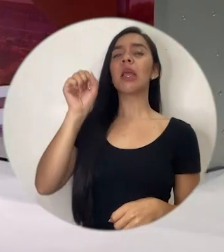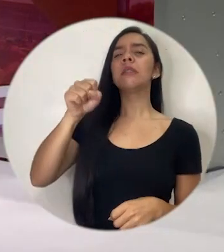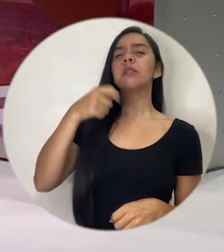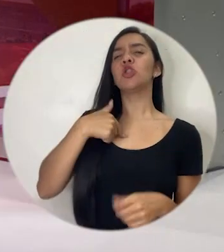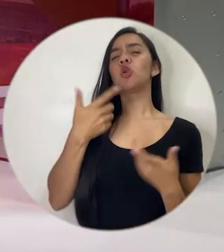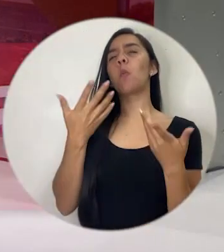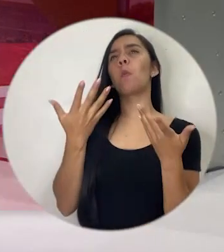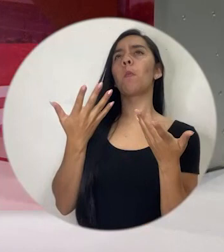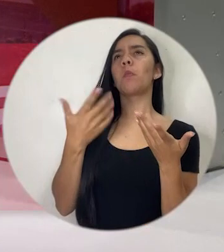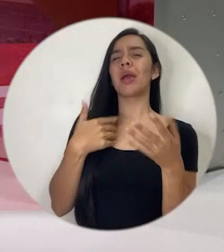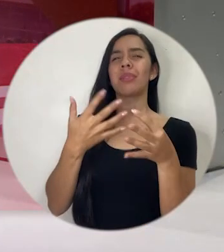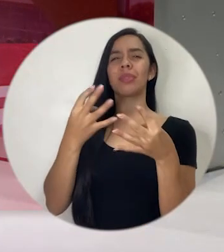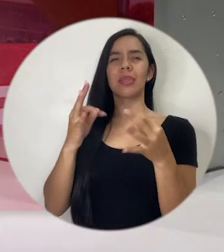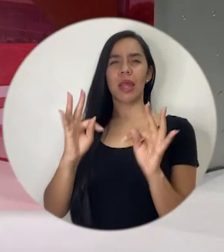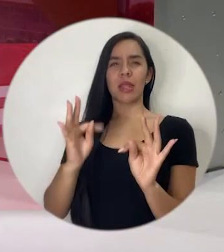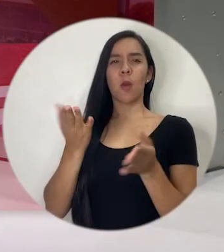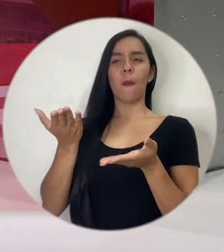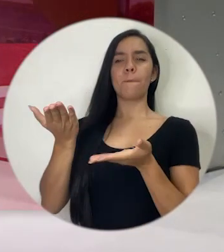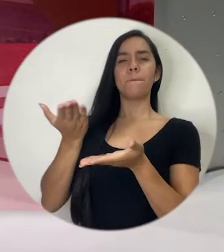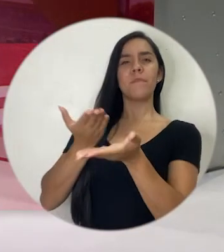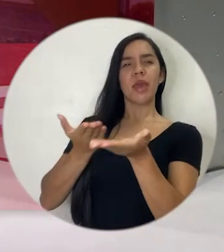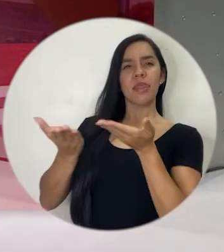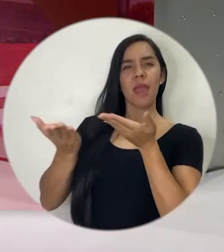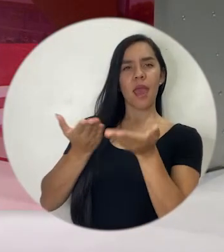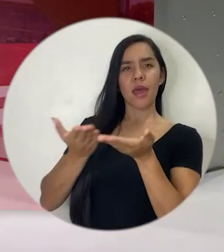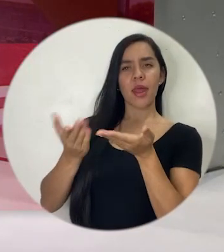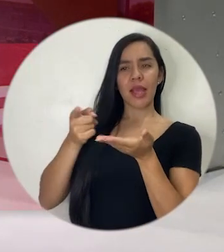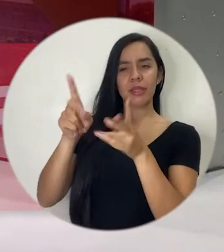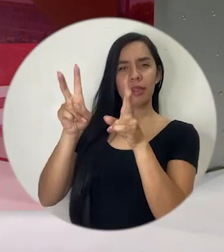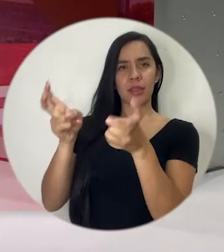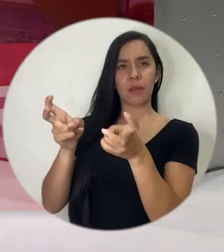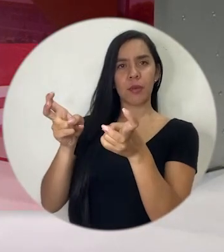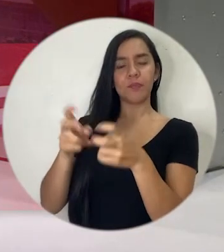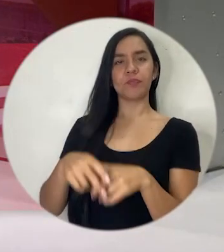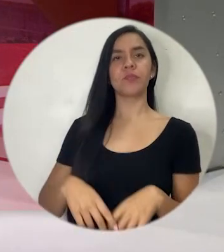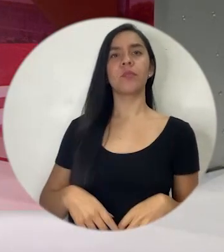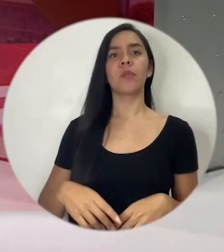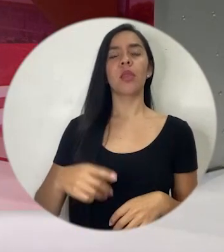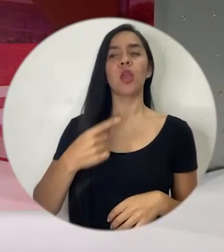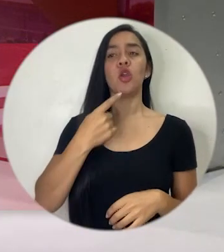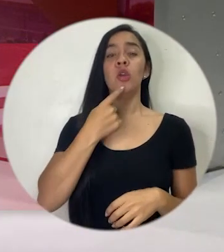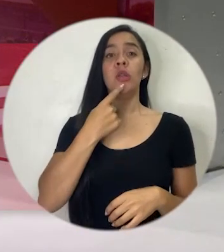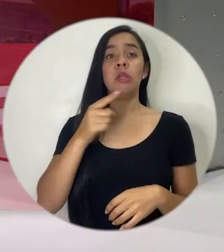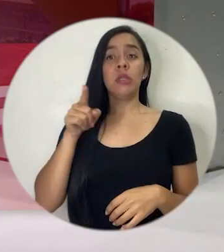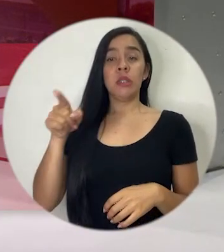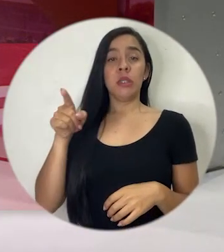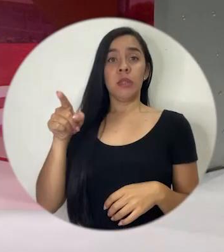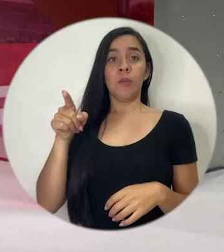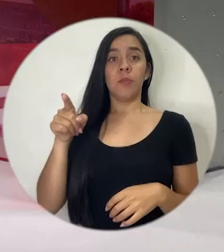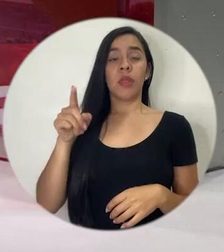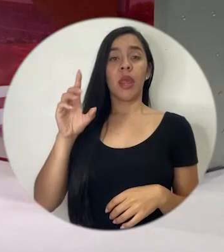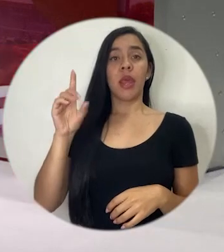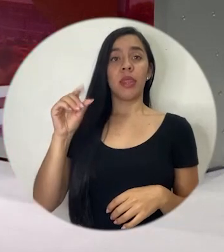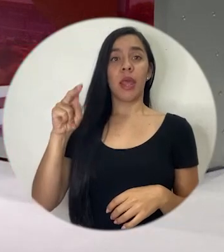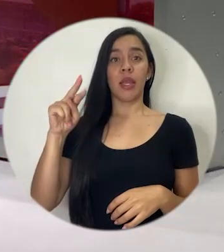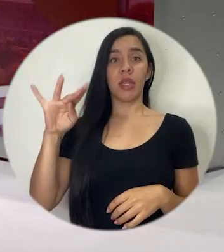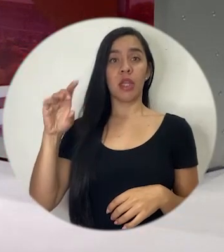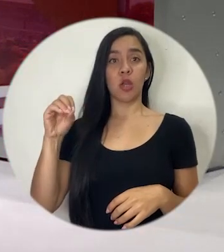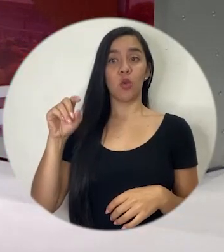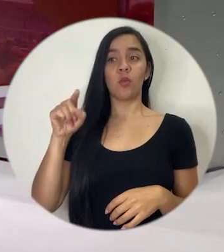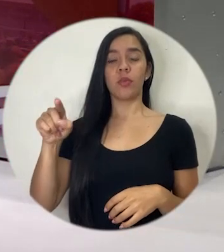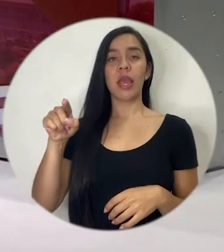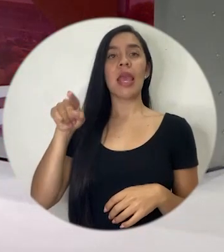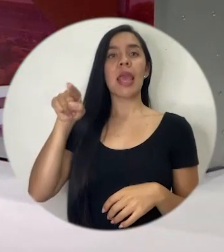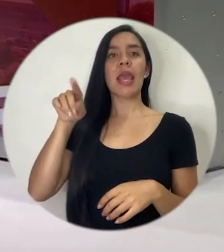a tratar de de mediar aquí en esto lo que está contándonos don Danilo es que